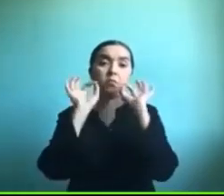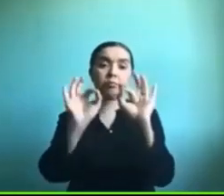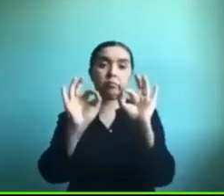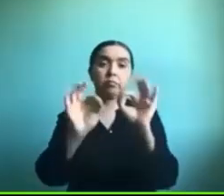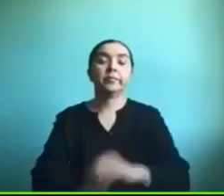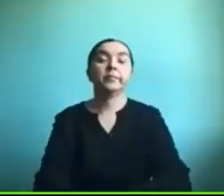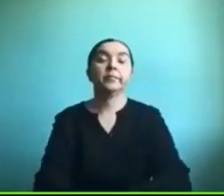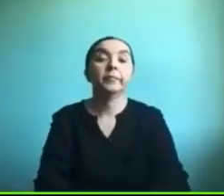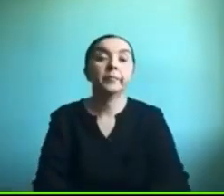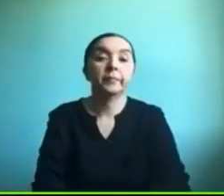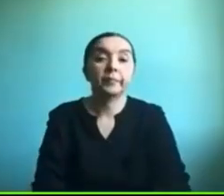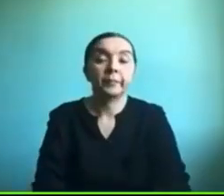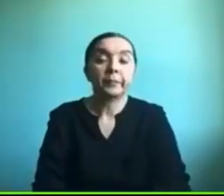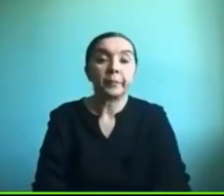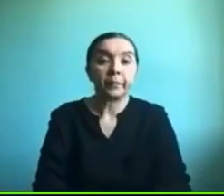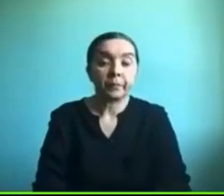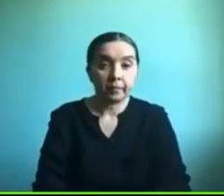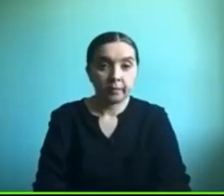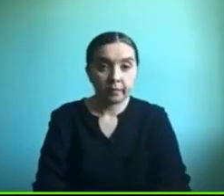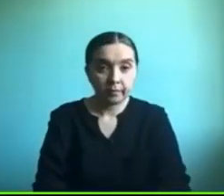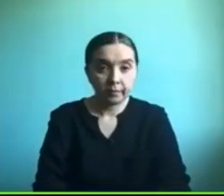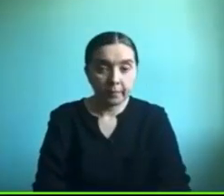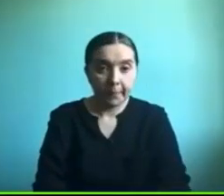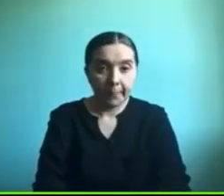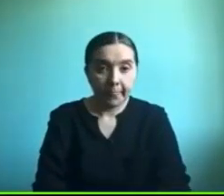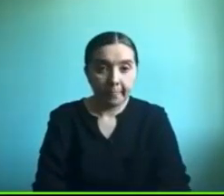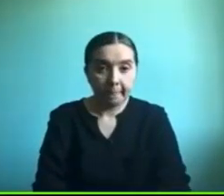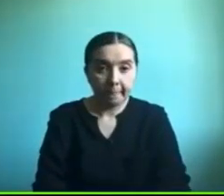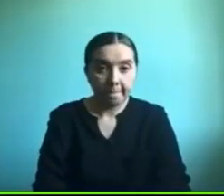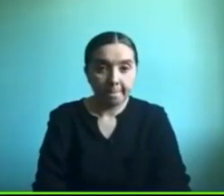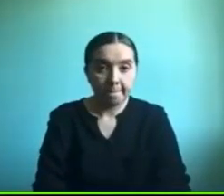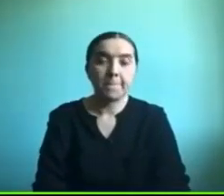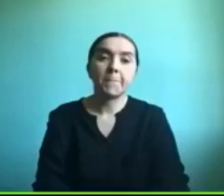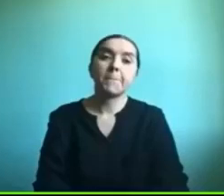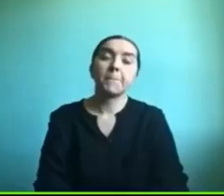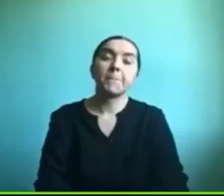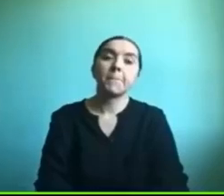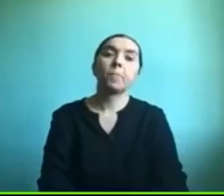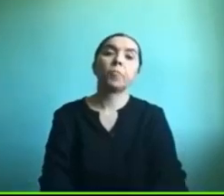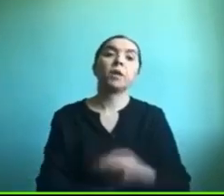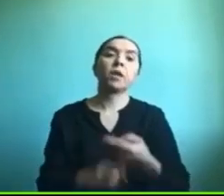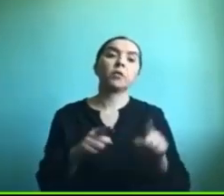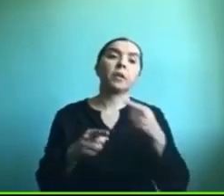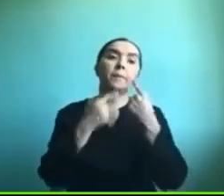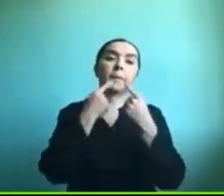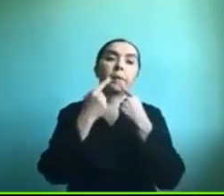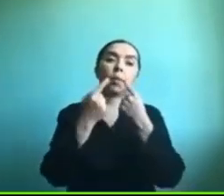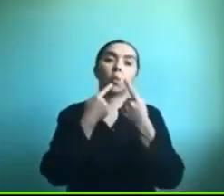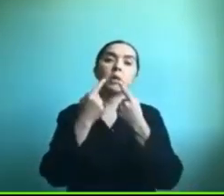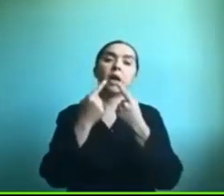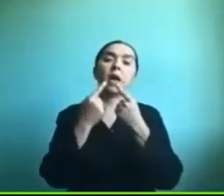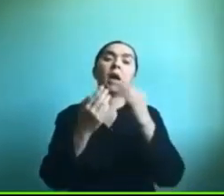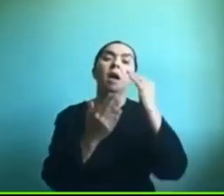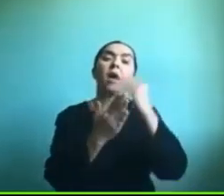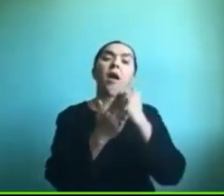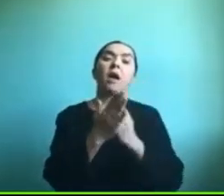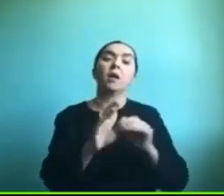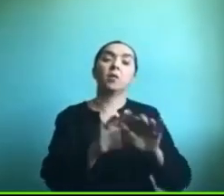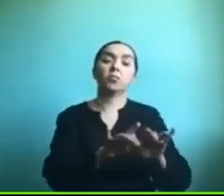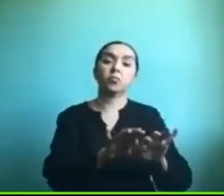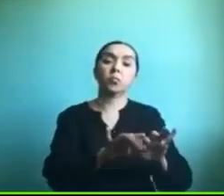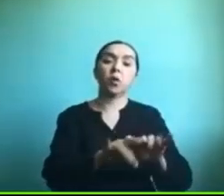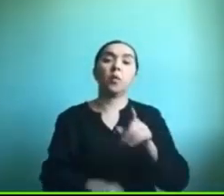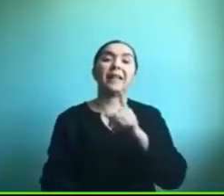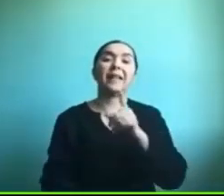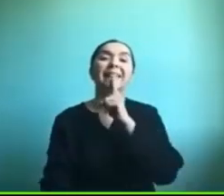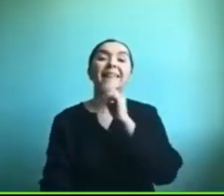aquí estoy revisando también otras preguntitas ¿algún software de acceso a TIC en niños con parálisis